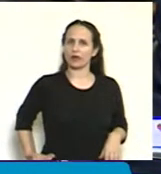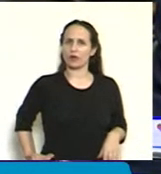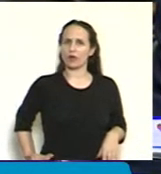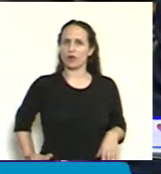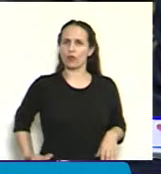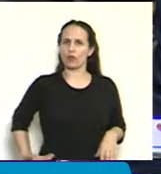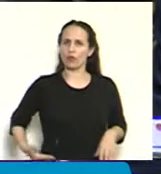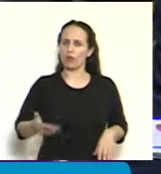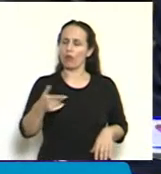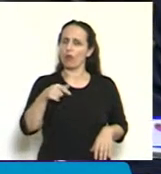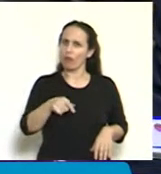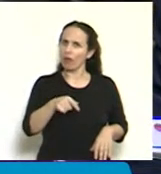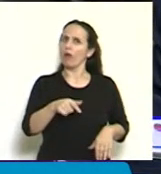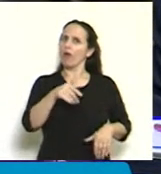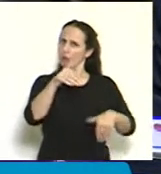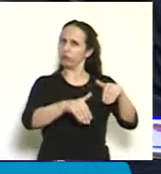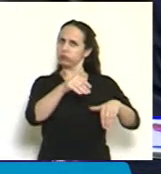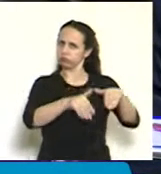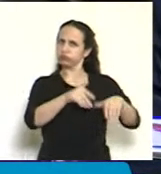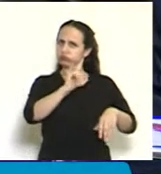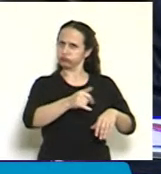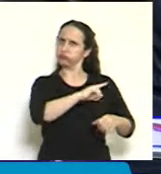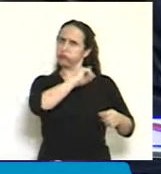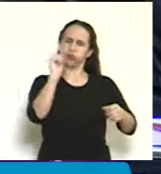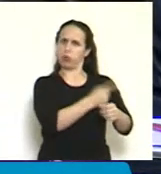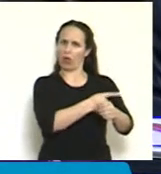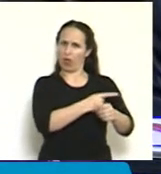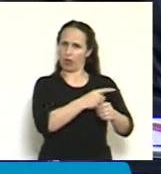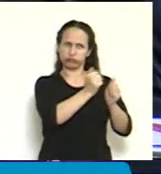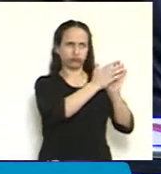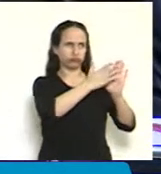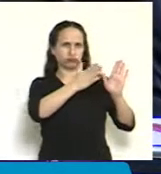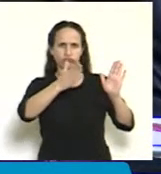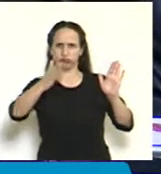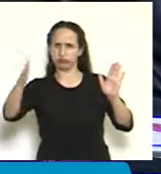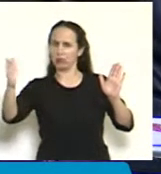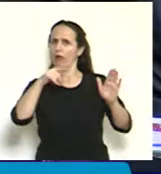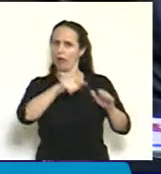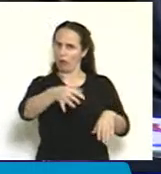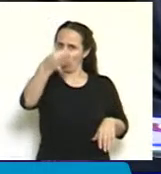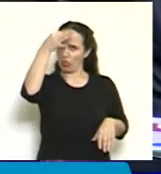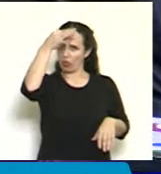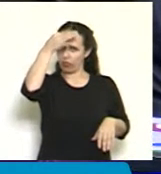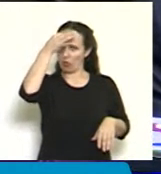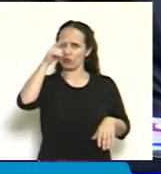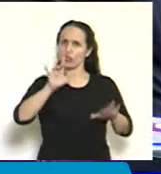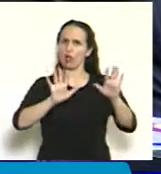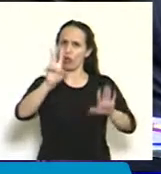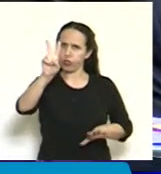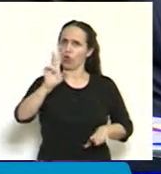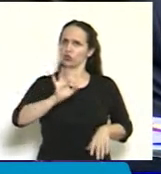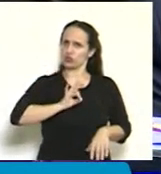que legítimamente ha tenido más poder en la Argentina 12 años, con mayoría